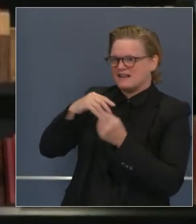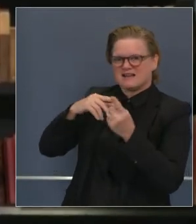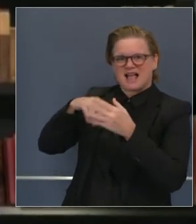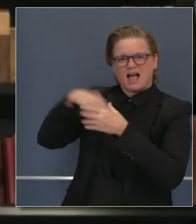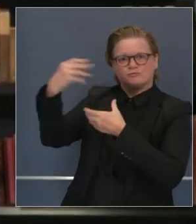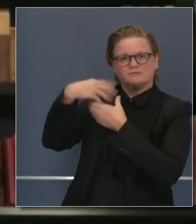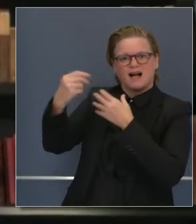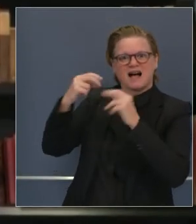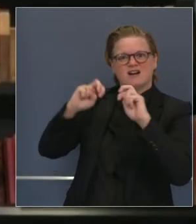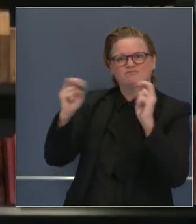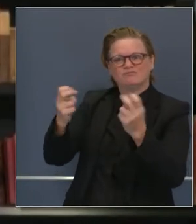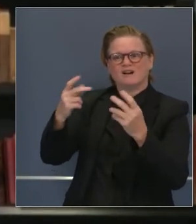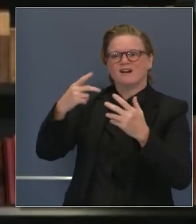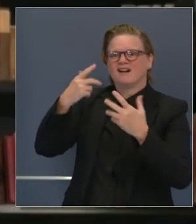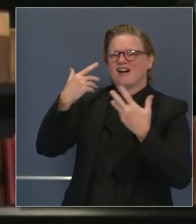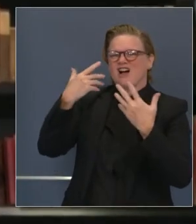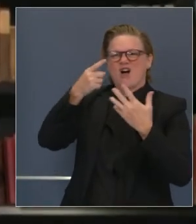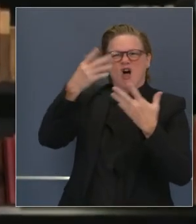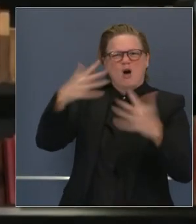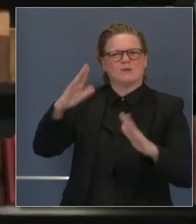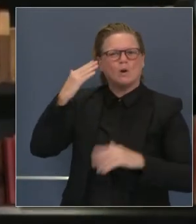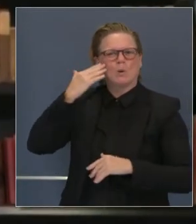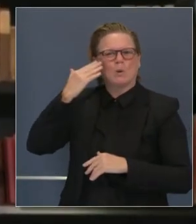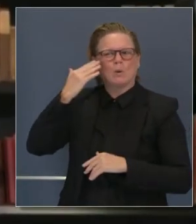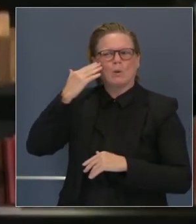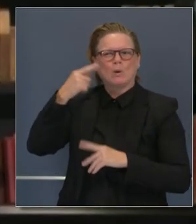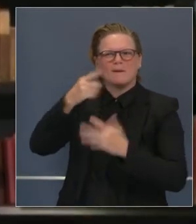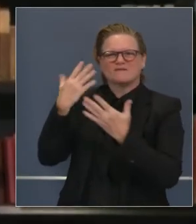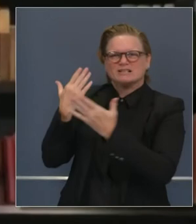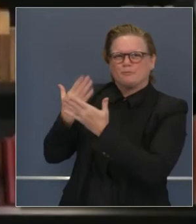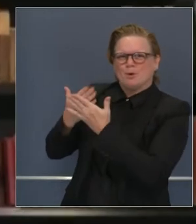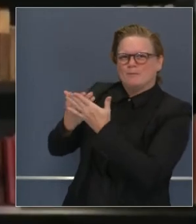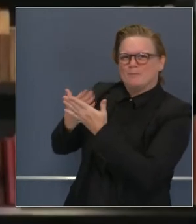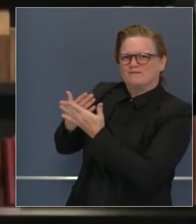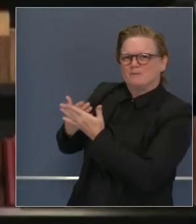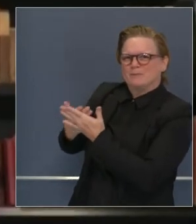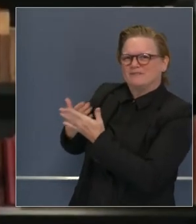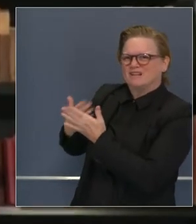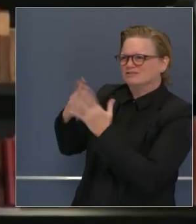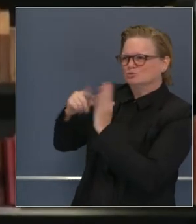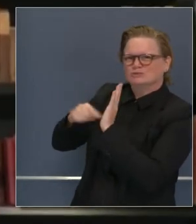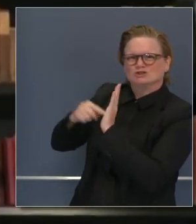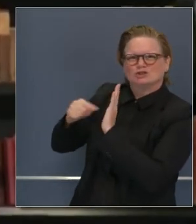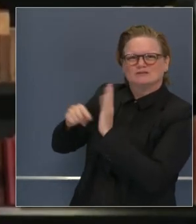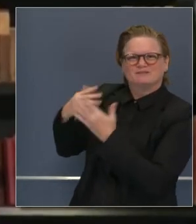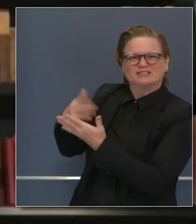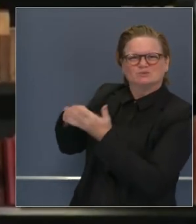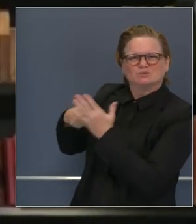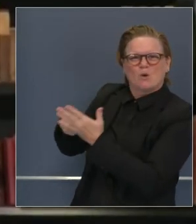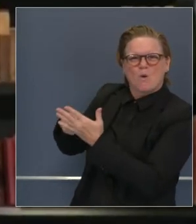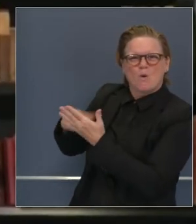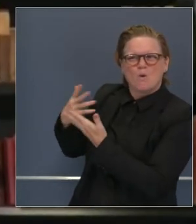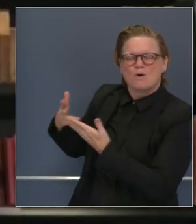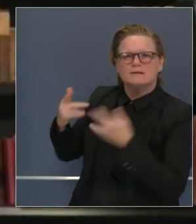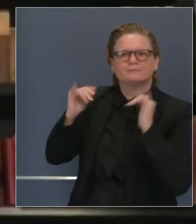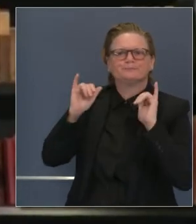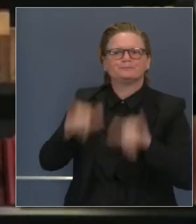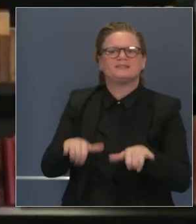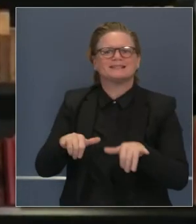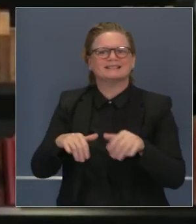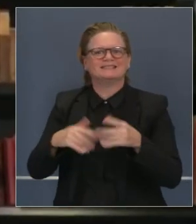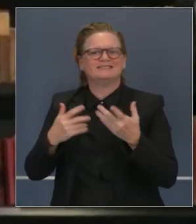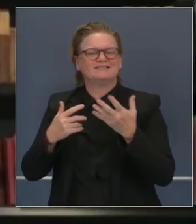interiores. Esto no es nada novedoso para aquellos que han estado prestando atención, pero el reto es mayor ahora para estar en